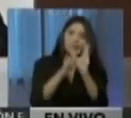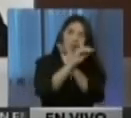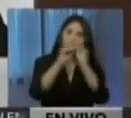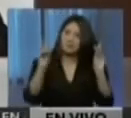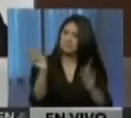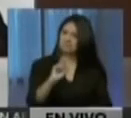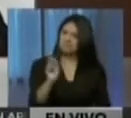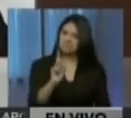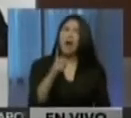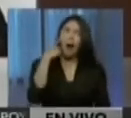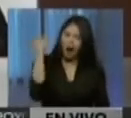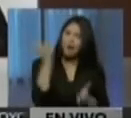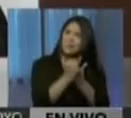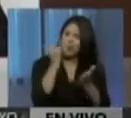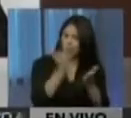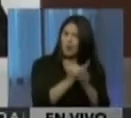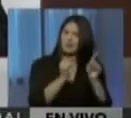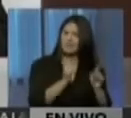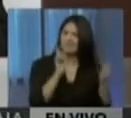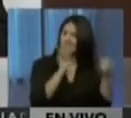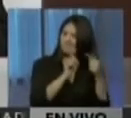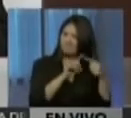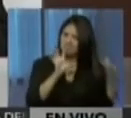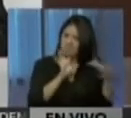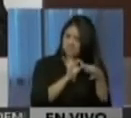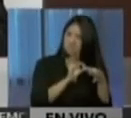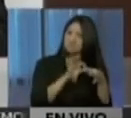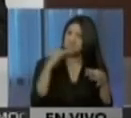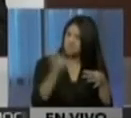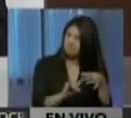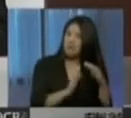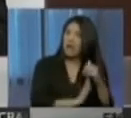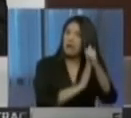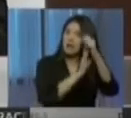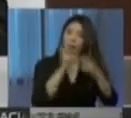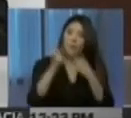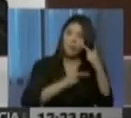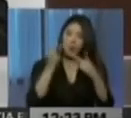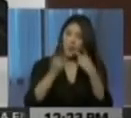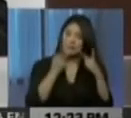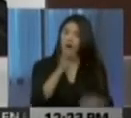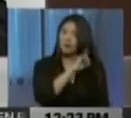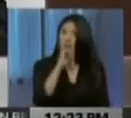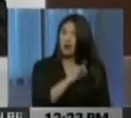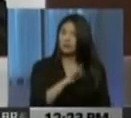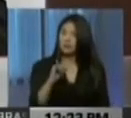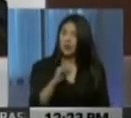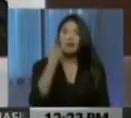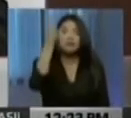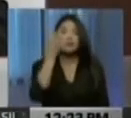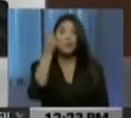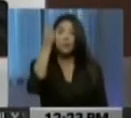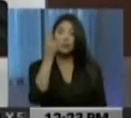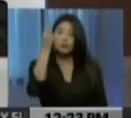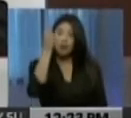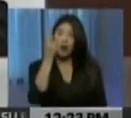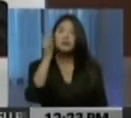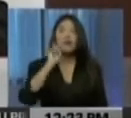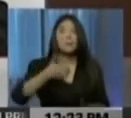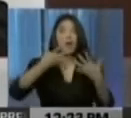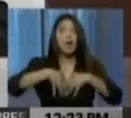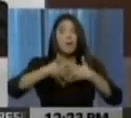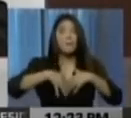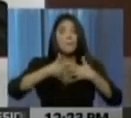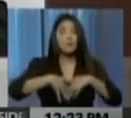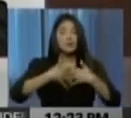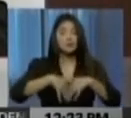pruebas de las vinculaciones de estos factores violentos con líderes políticos de la entidad, diputados nacionales y empresarios